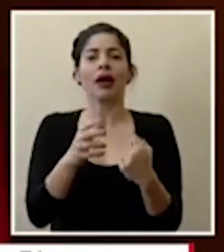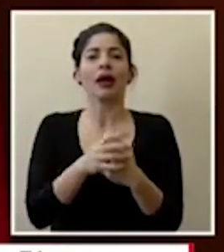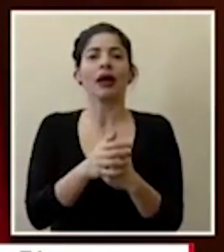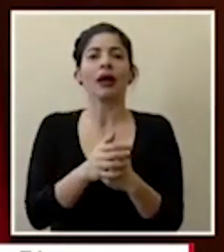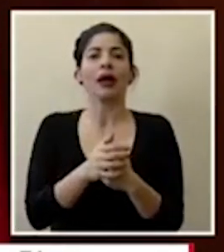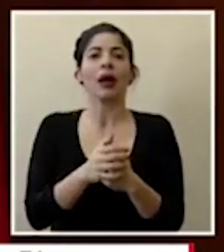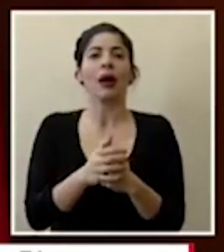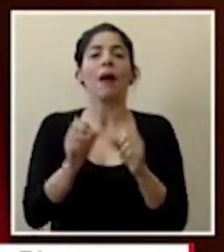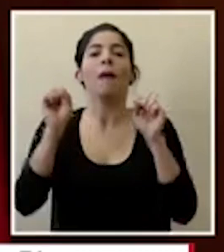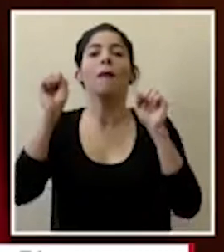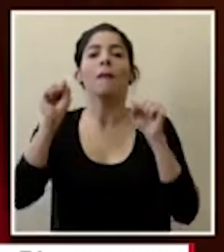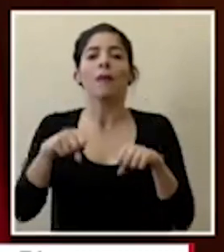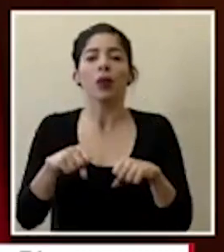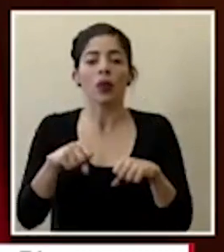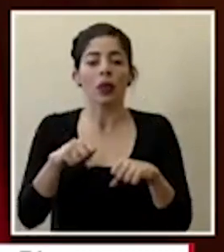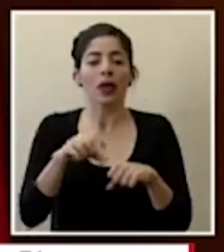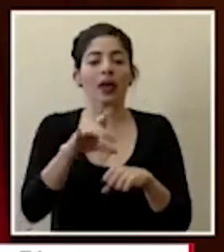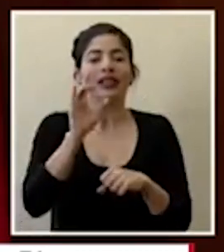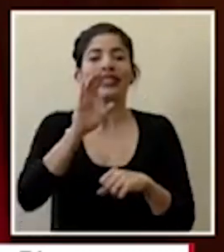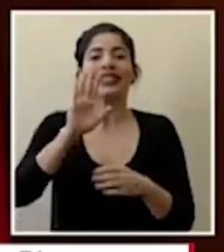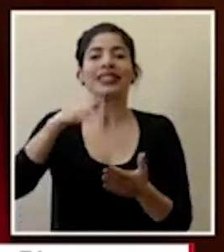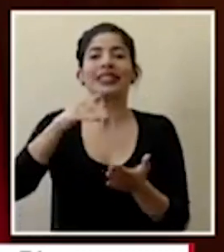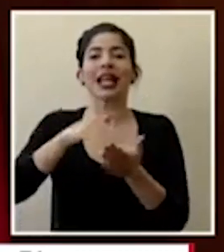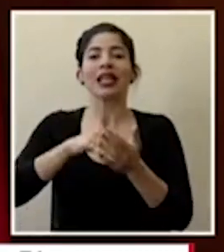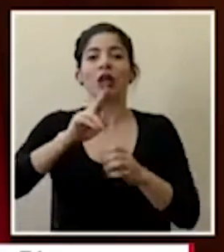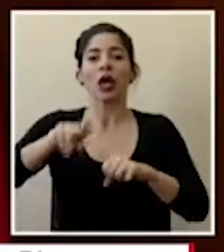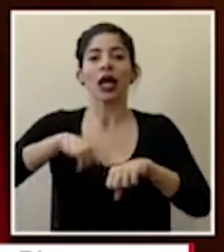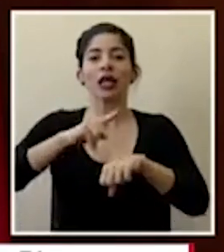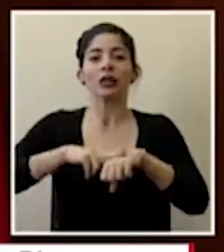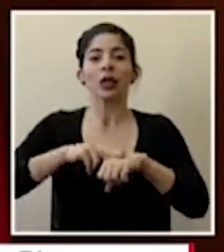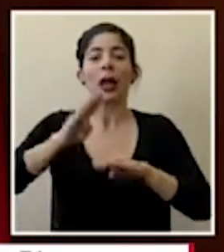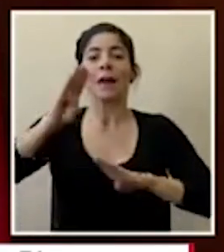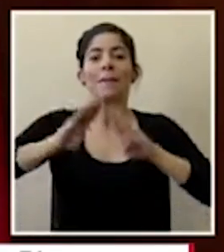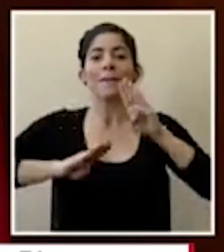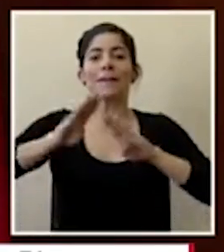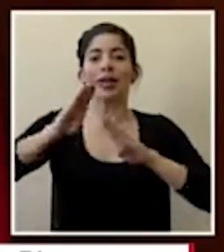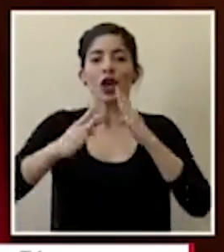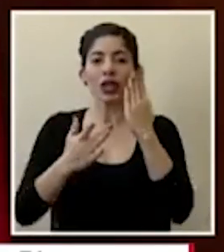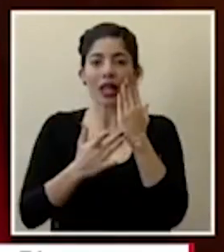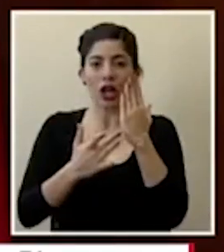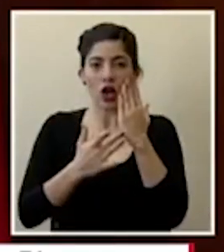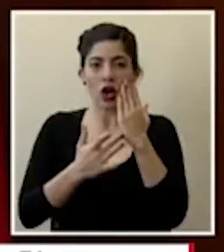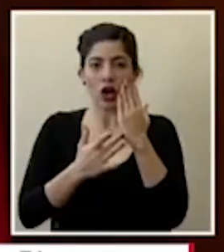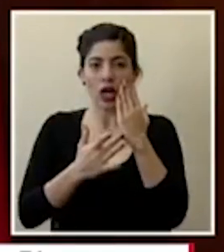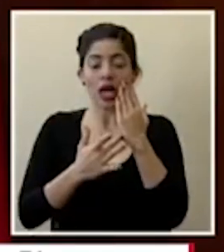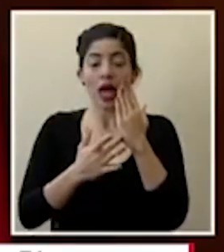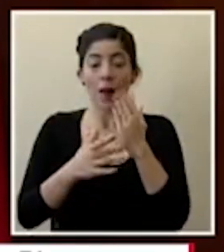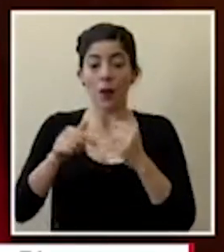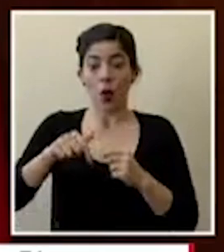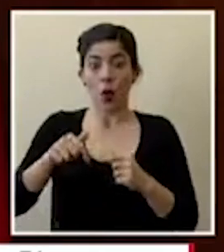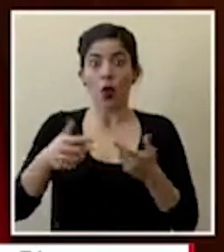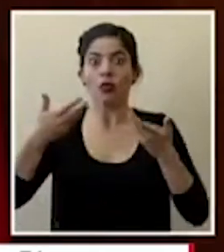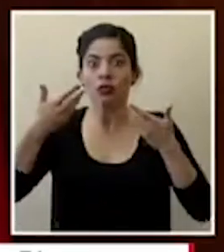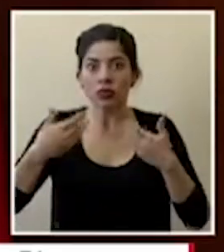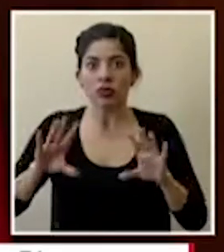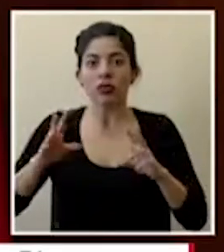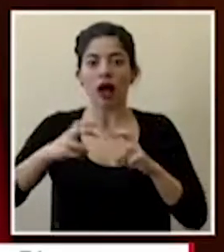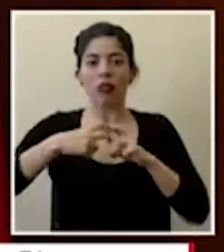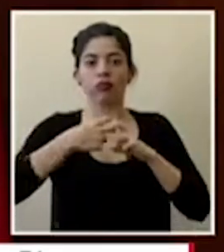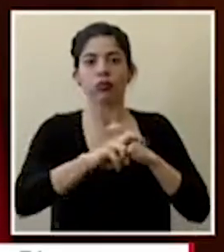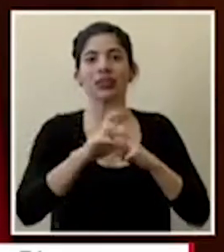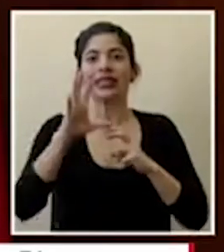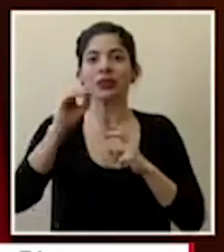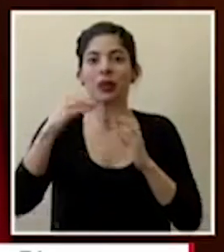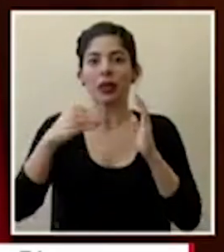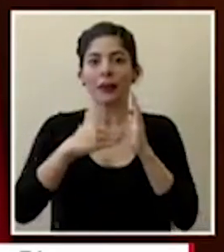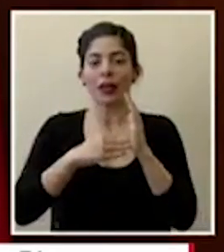poder detección del centro nacional de biotecnología en el cual pues ya hoy se pudo hacer una transferencia de 50